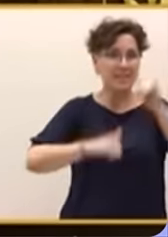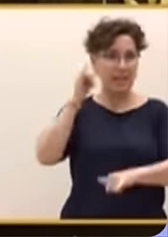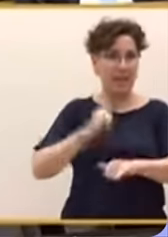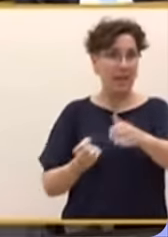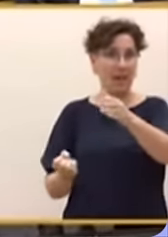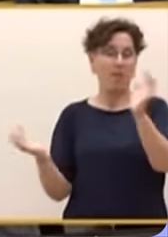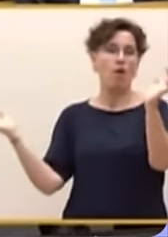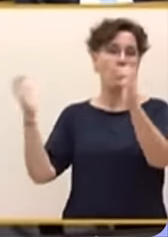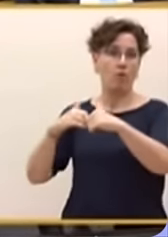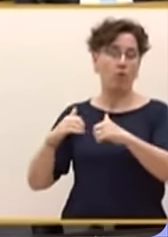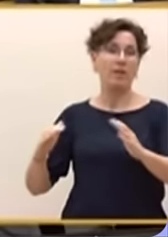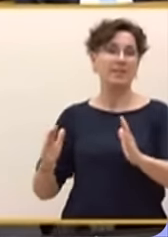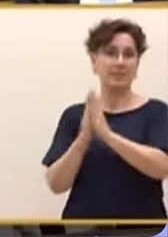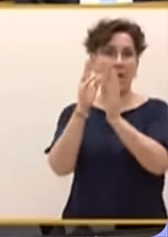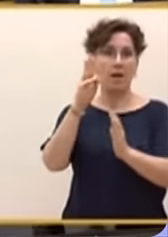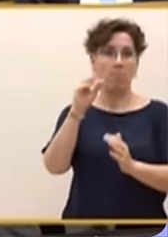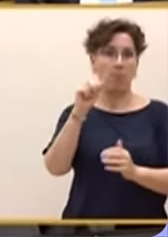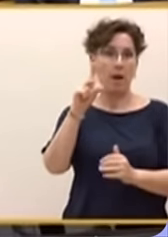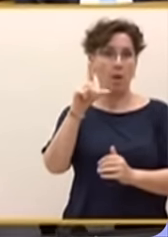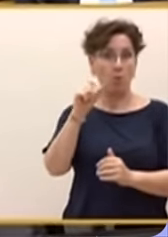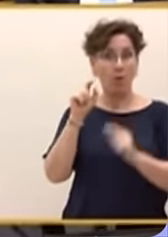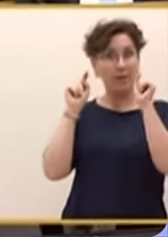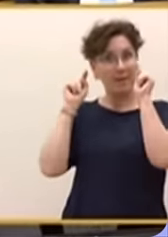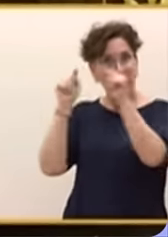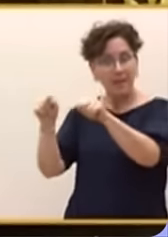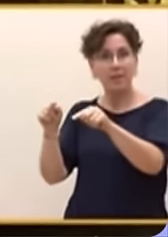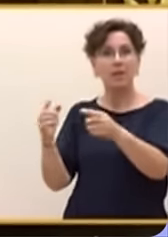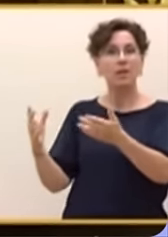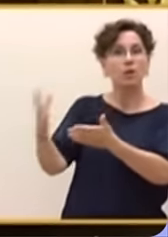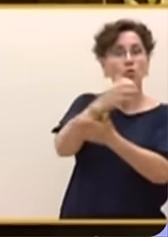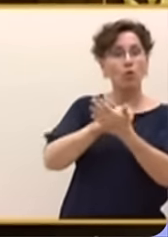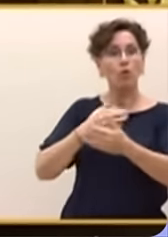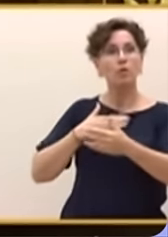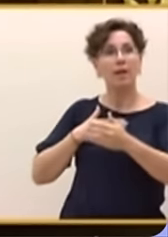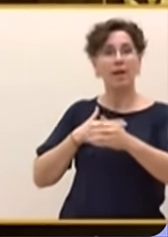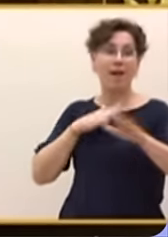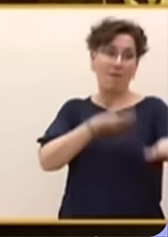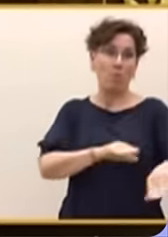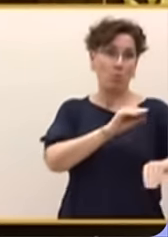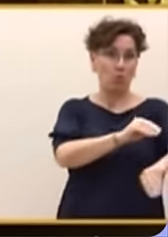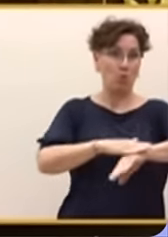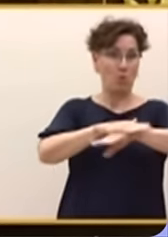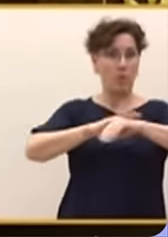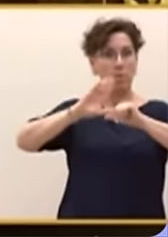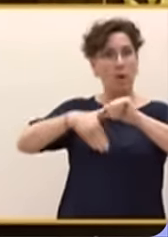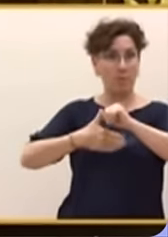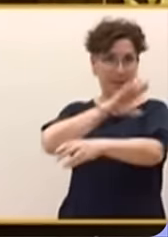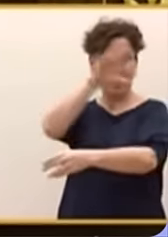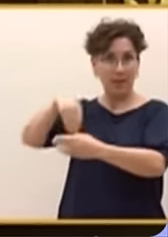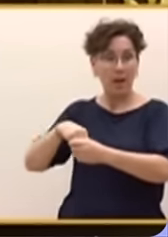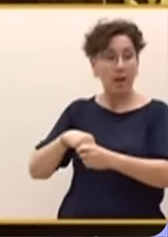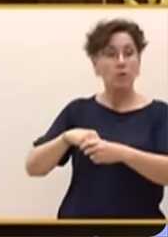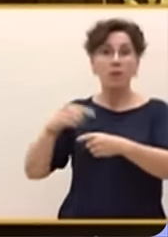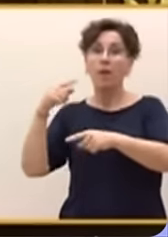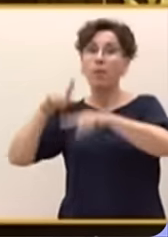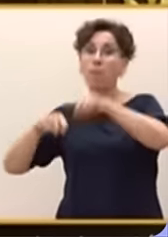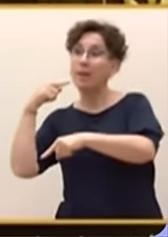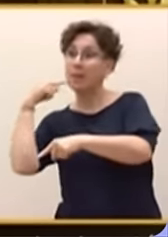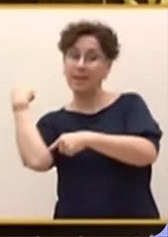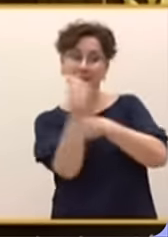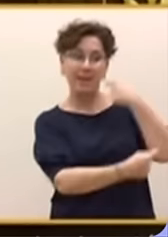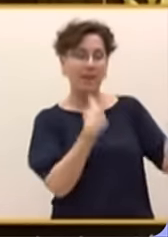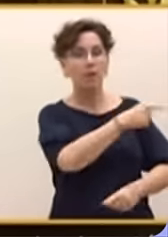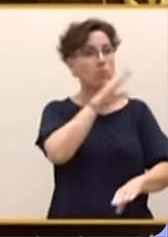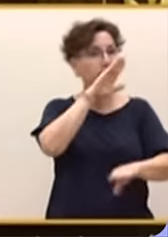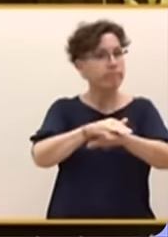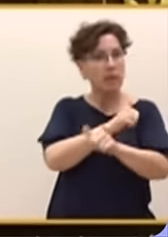están todos los aliados narco-comunistas de su gobierno en Iberoamérica. Y usted actúa en esta crisis al dictado de los kirchneristas. Es